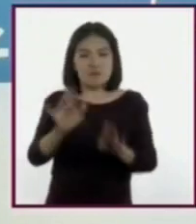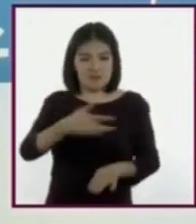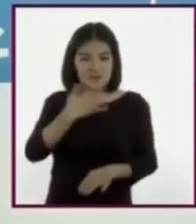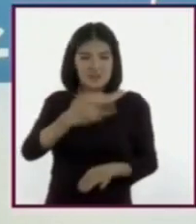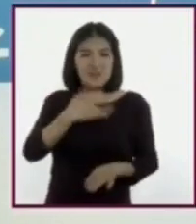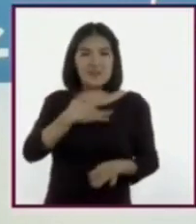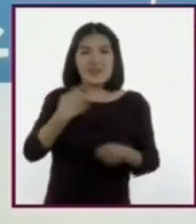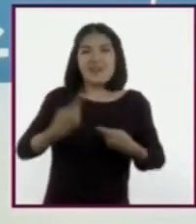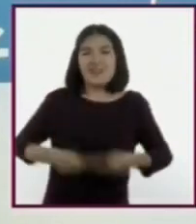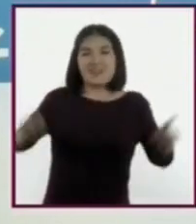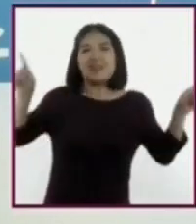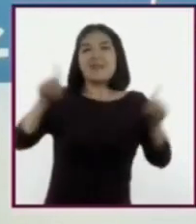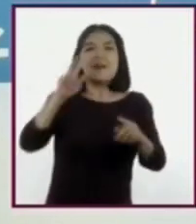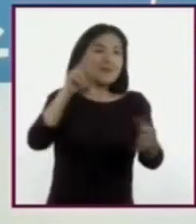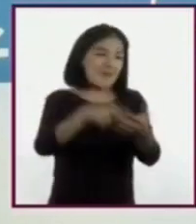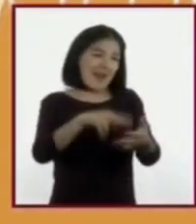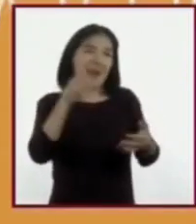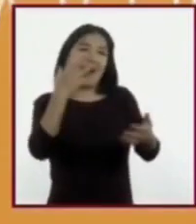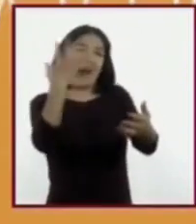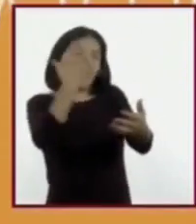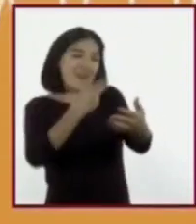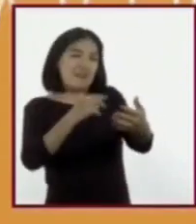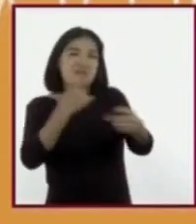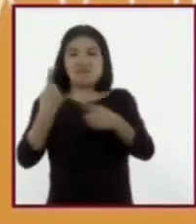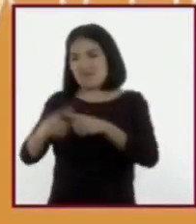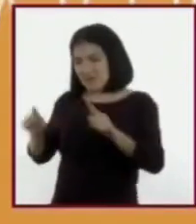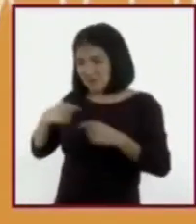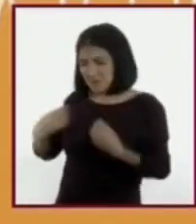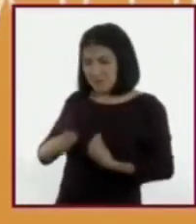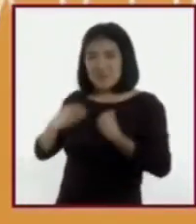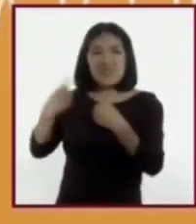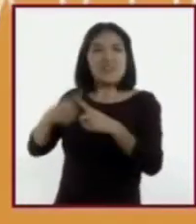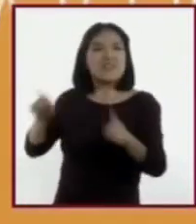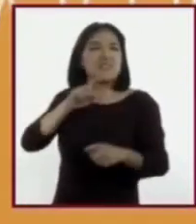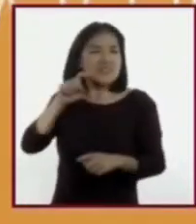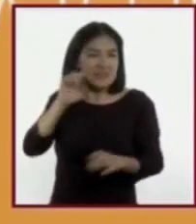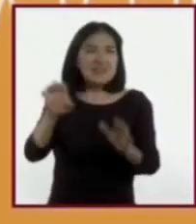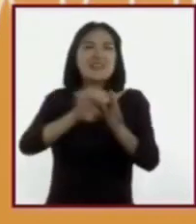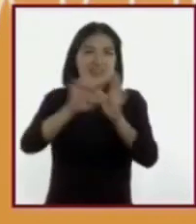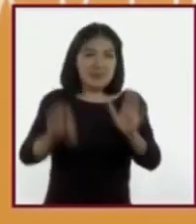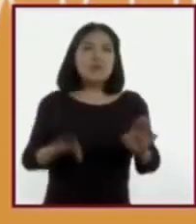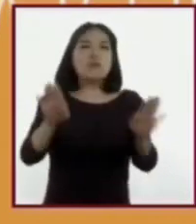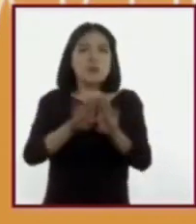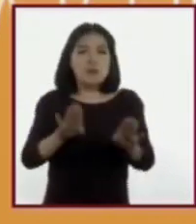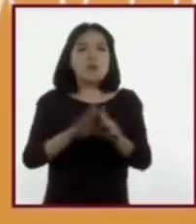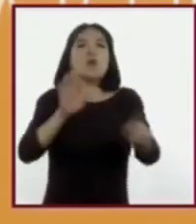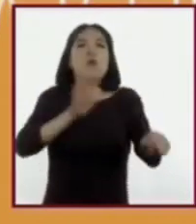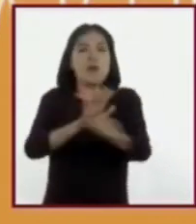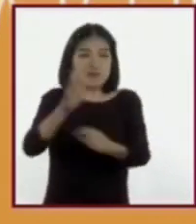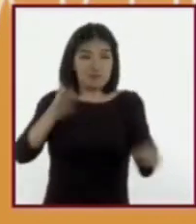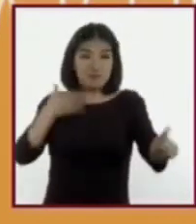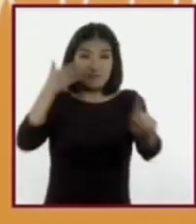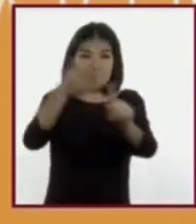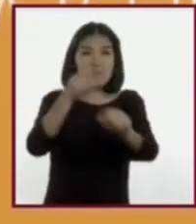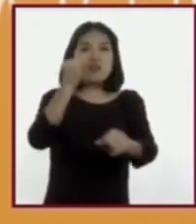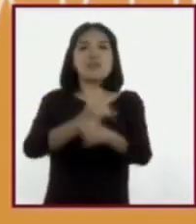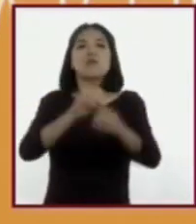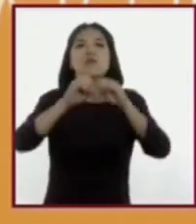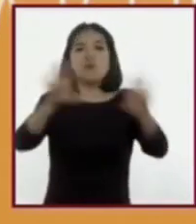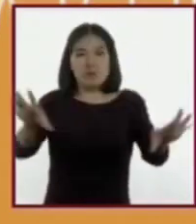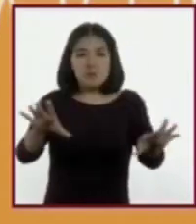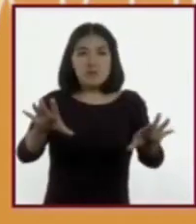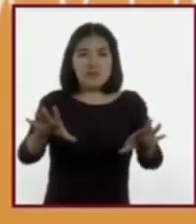de la realidad de la mayoría de nosotros. A través de esto, como única fuente de información, los